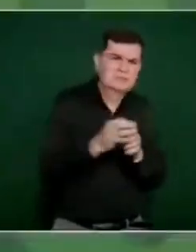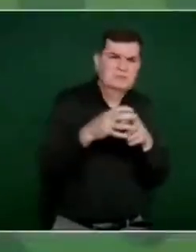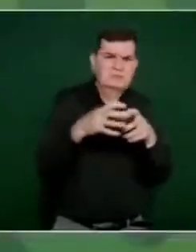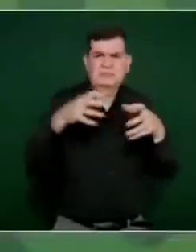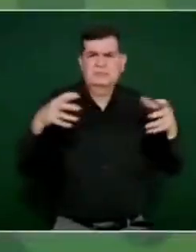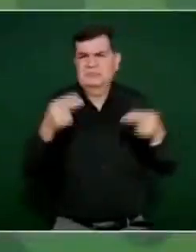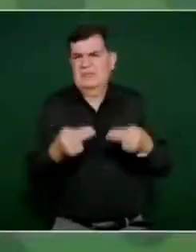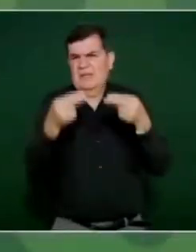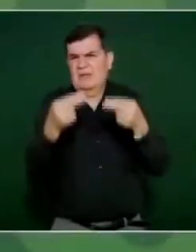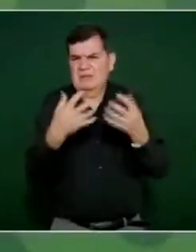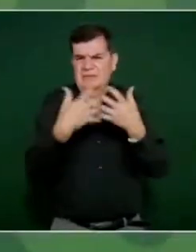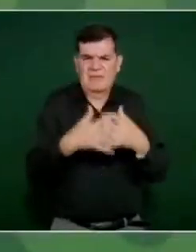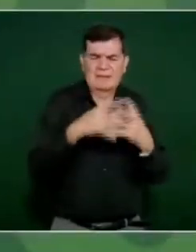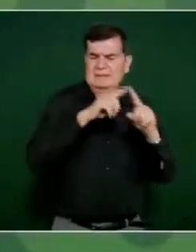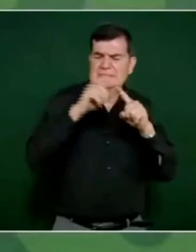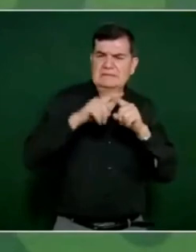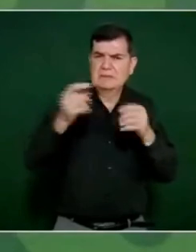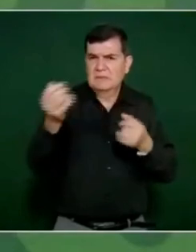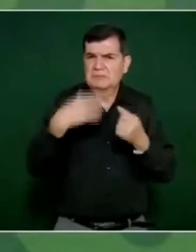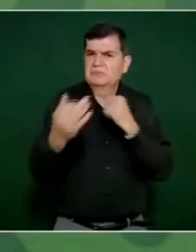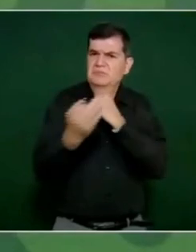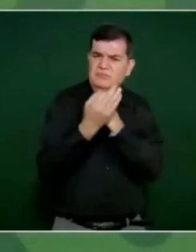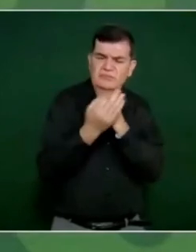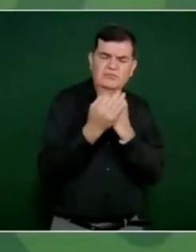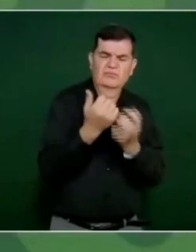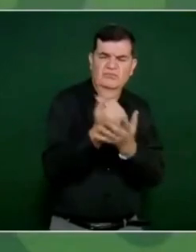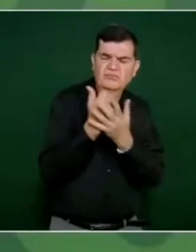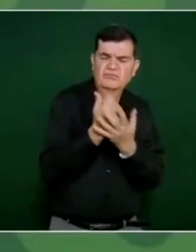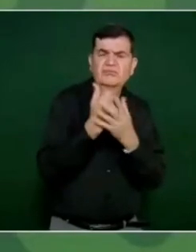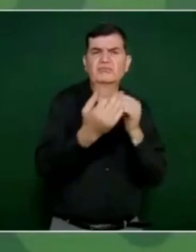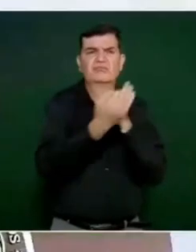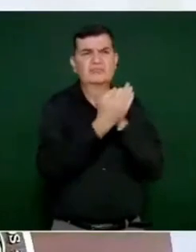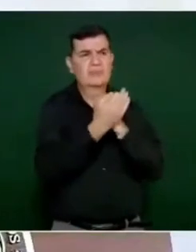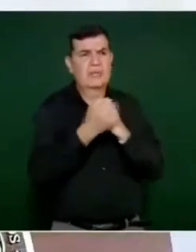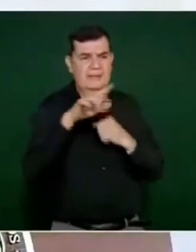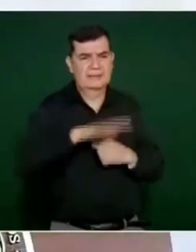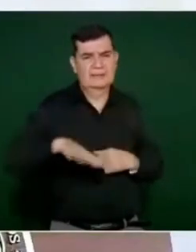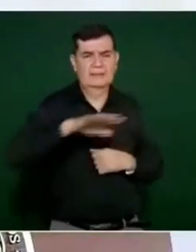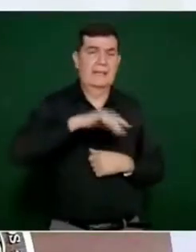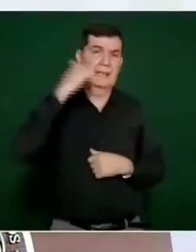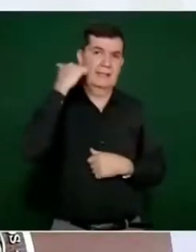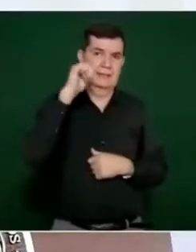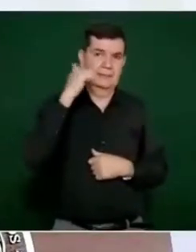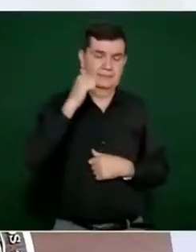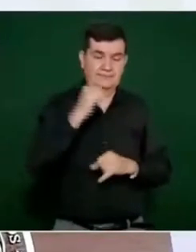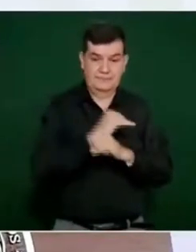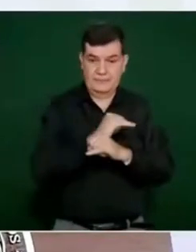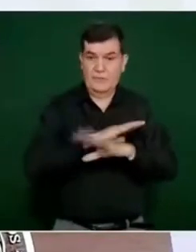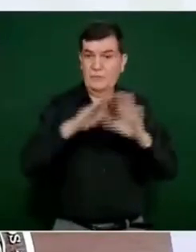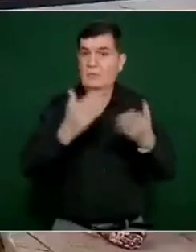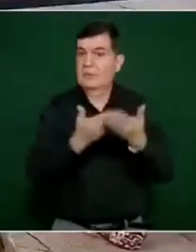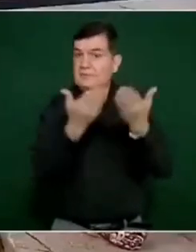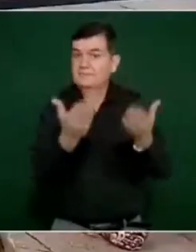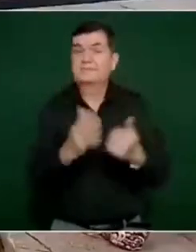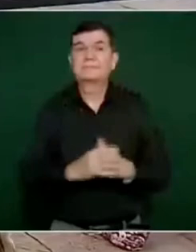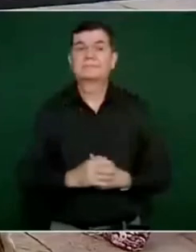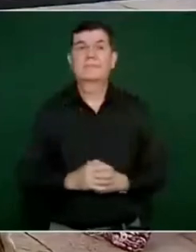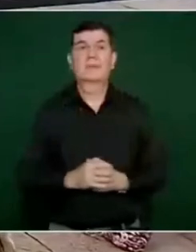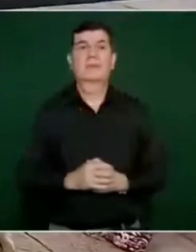medianes y grandes empresarios que han sido muy solidarios con Acapulco. Informarles adelante